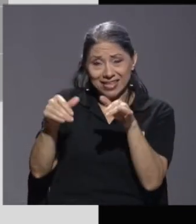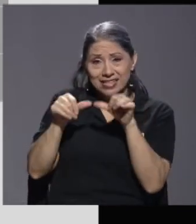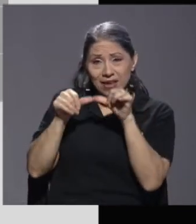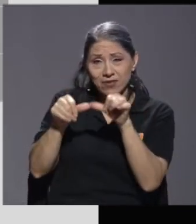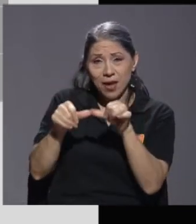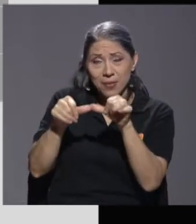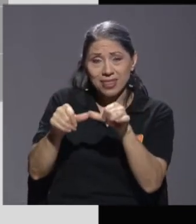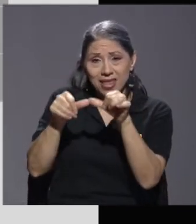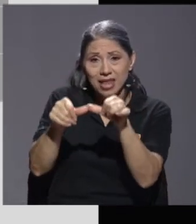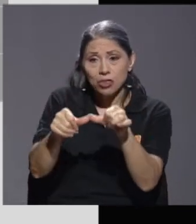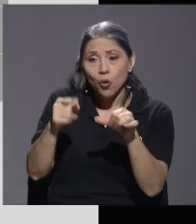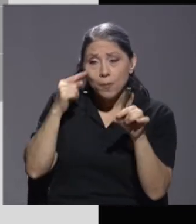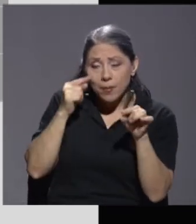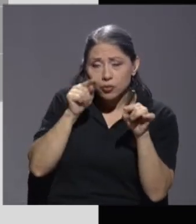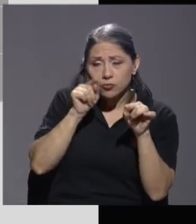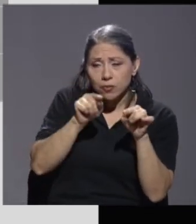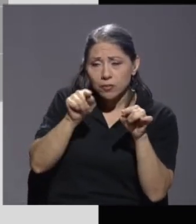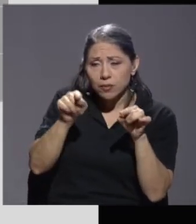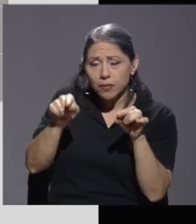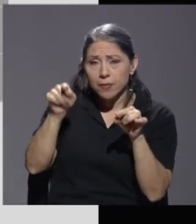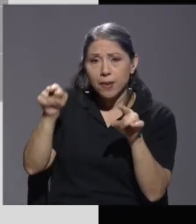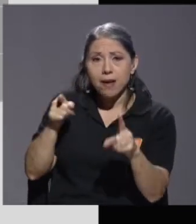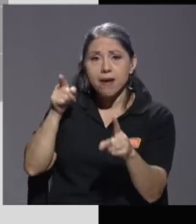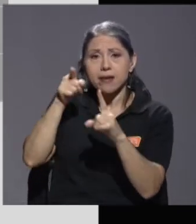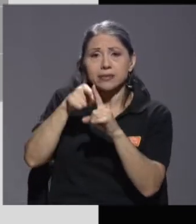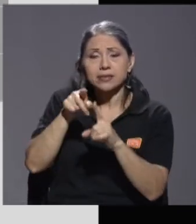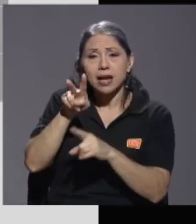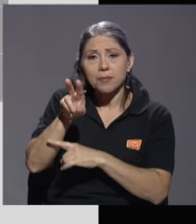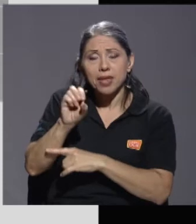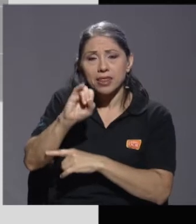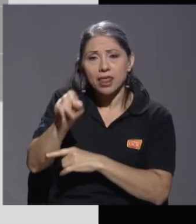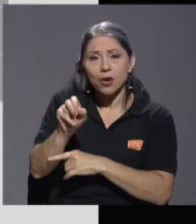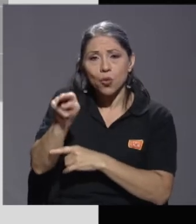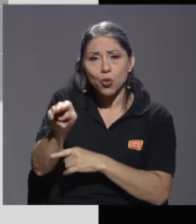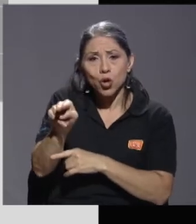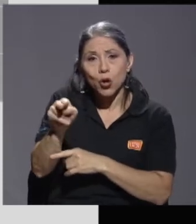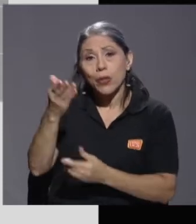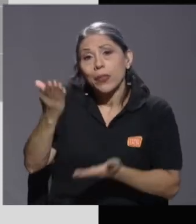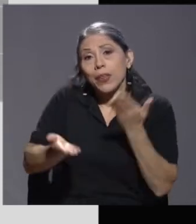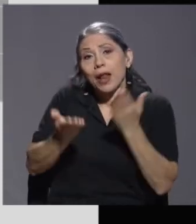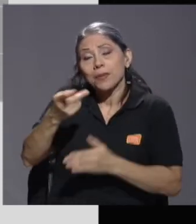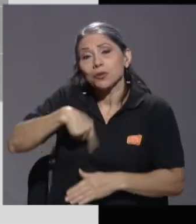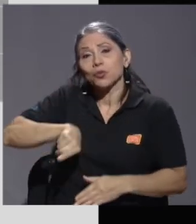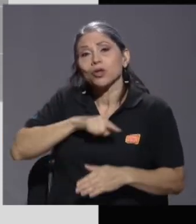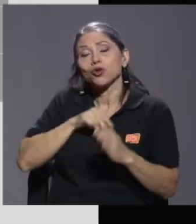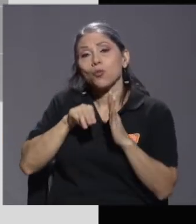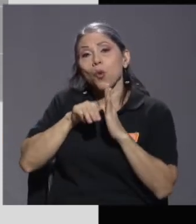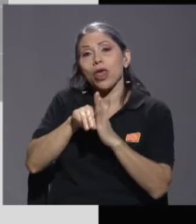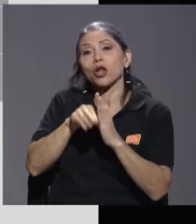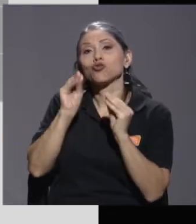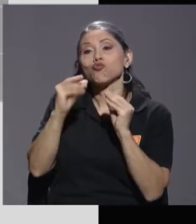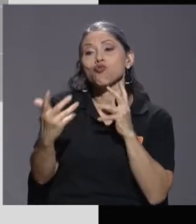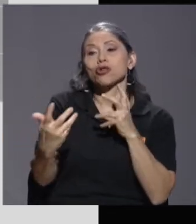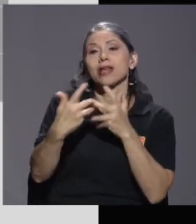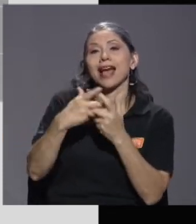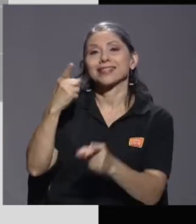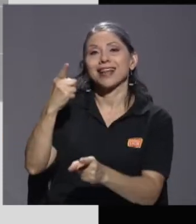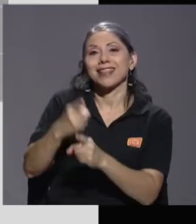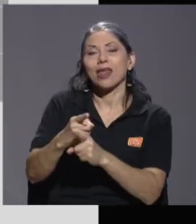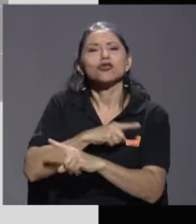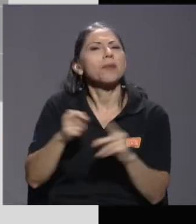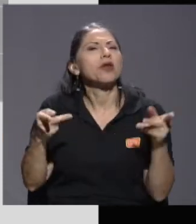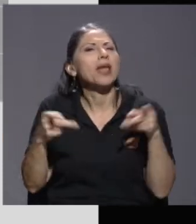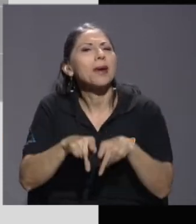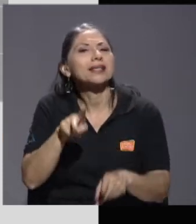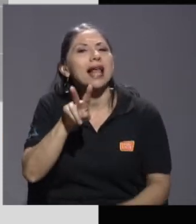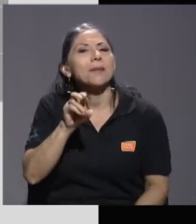viendo, hasta el 20 de junio, seguramente nuestros modelos habrían estado muy acertados a finales del año. Pero, ¿qué pasa el 20